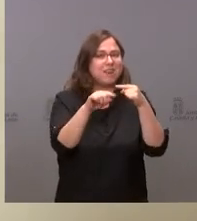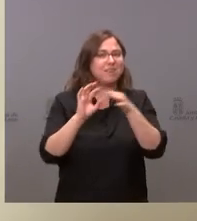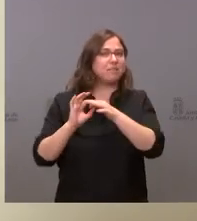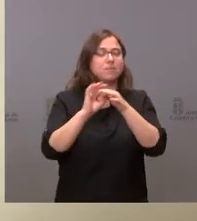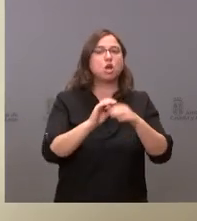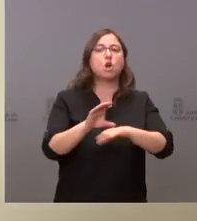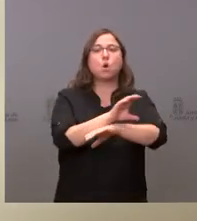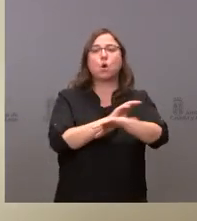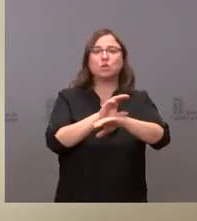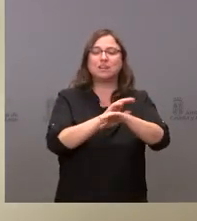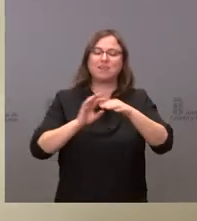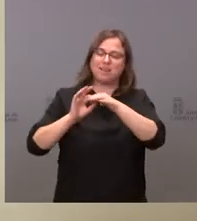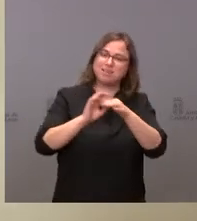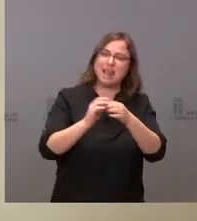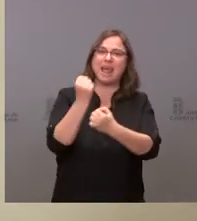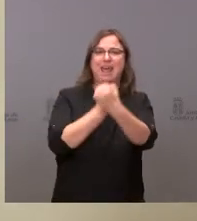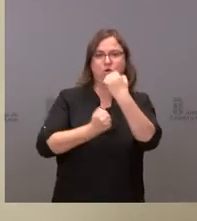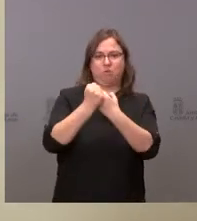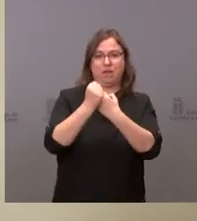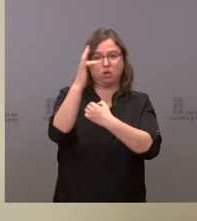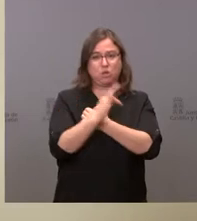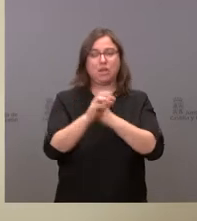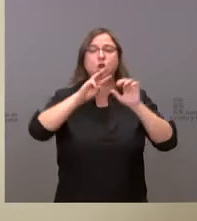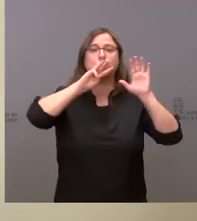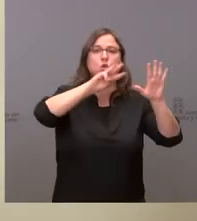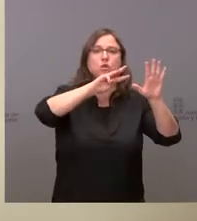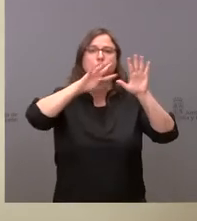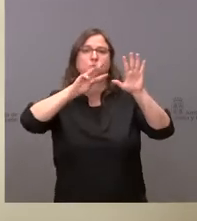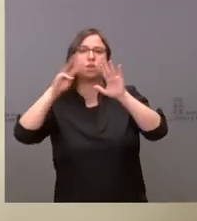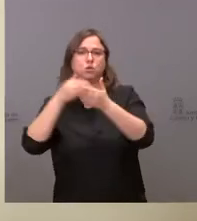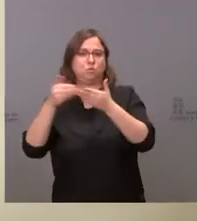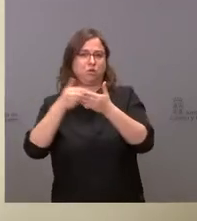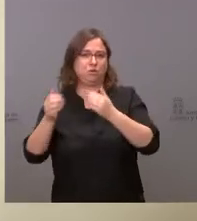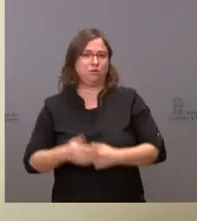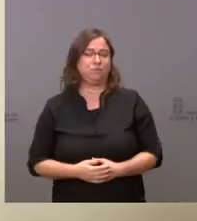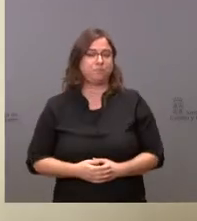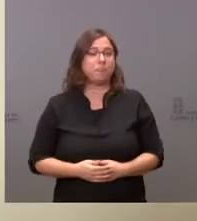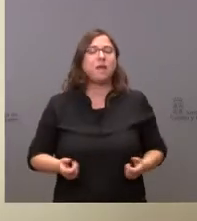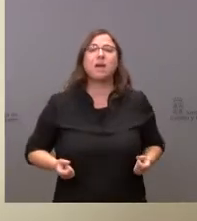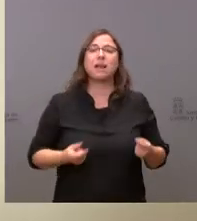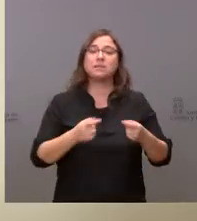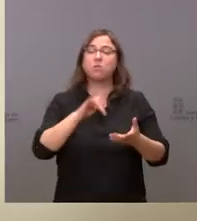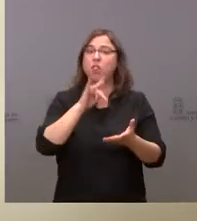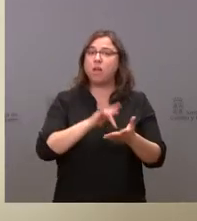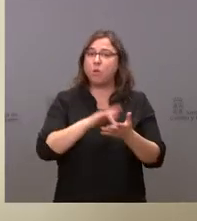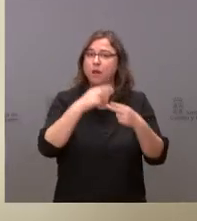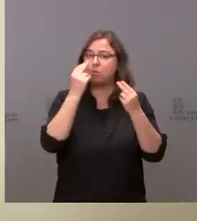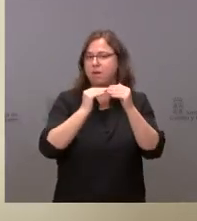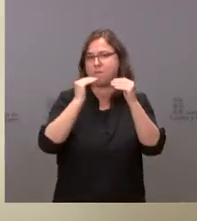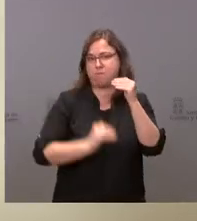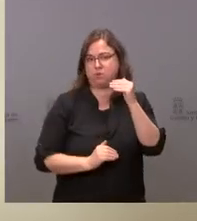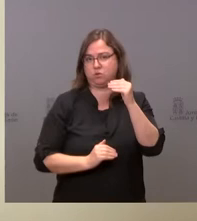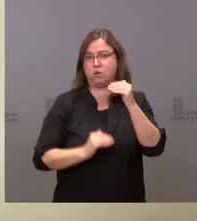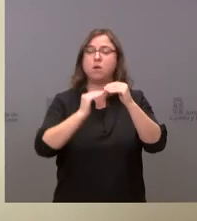consejerías del área económica, 898 millones. Bajamos nuestros gastos de deuda pública, bajamos un 8